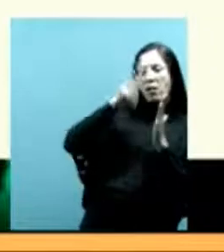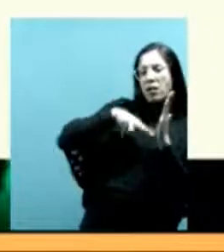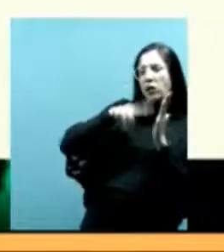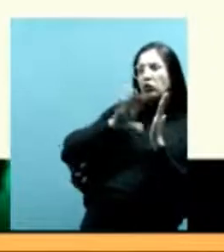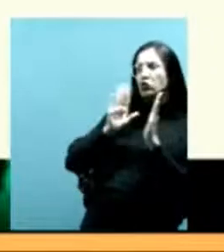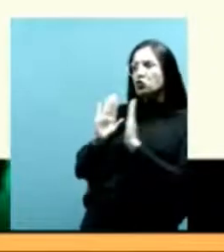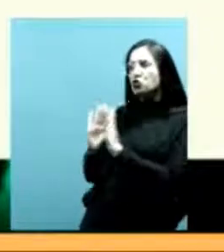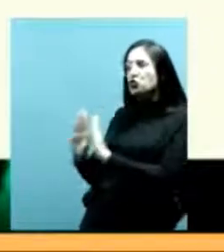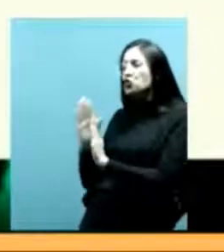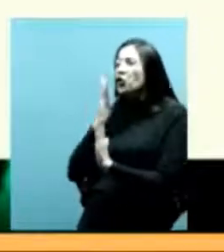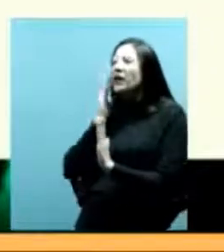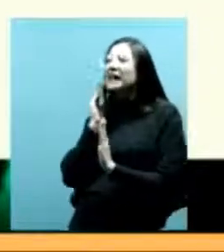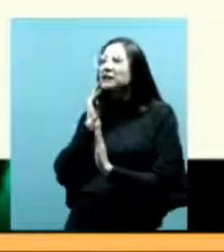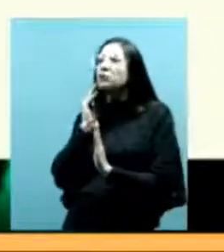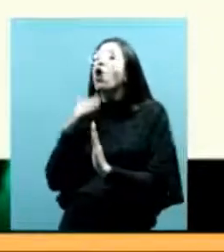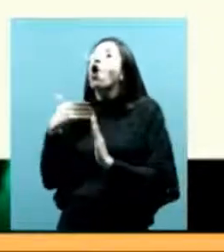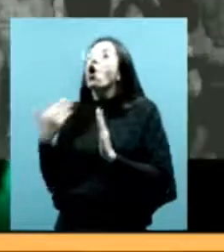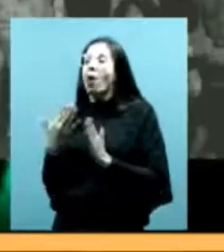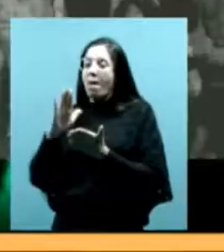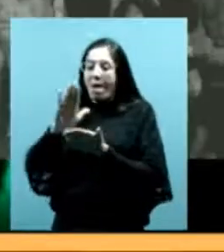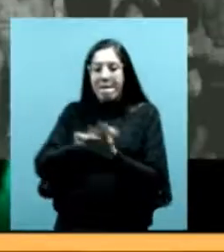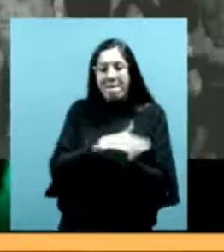¿qué creen que puede haber ocurrido?